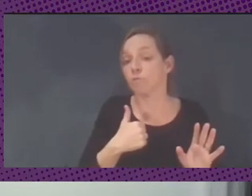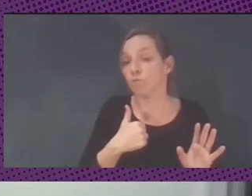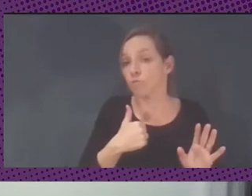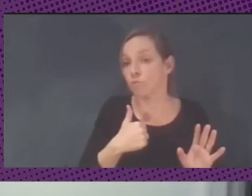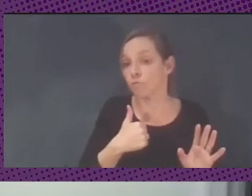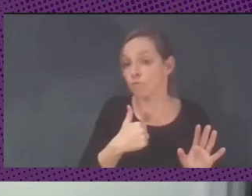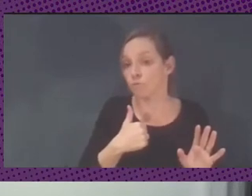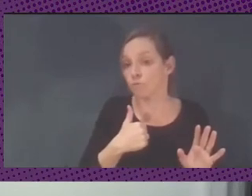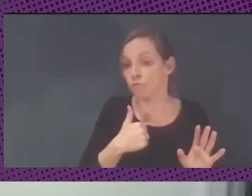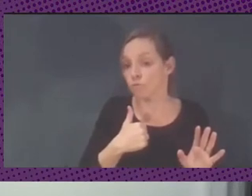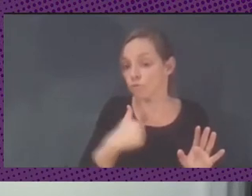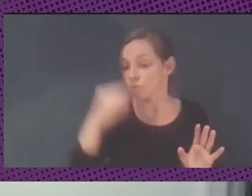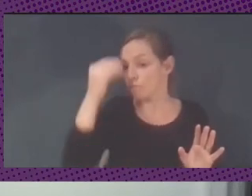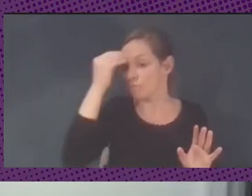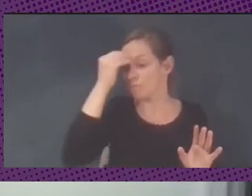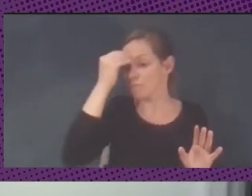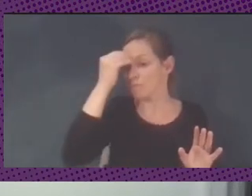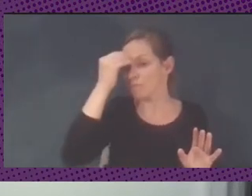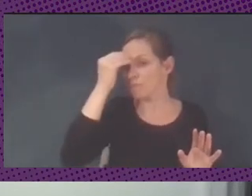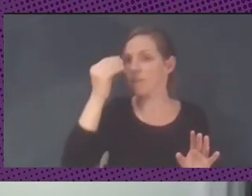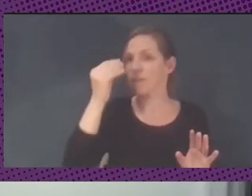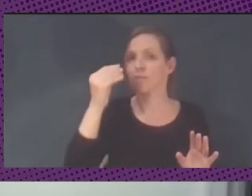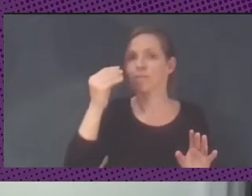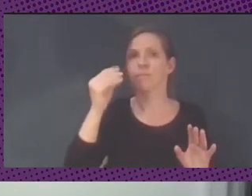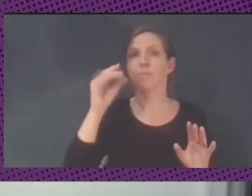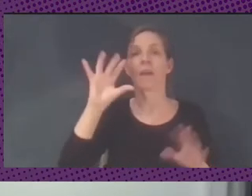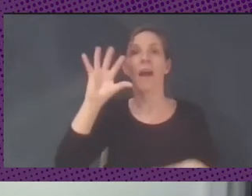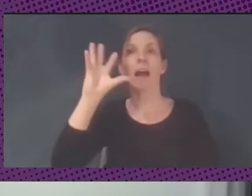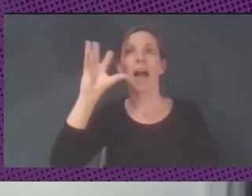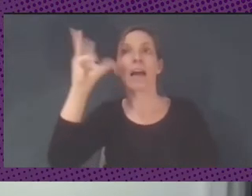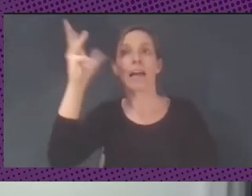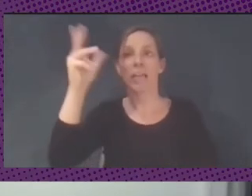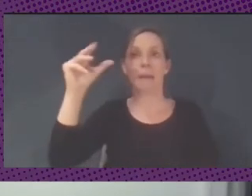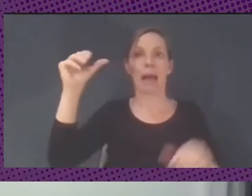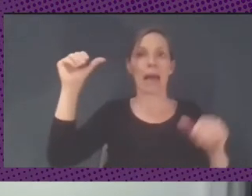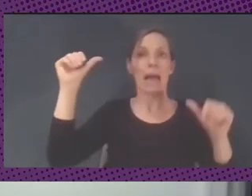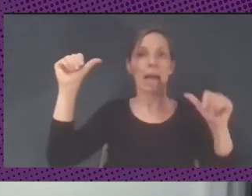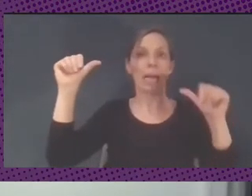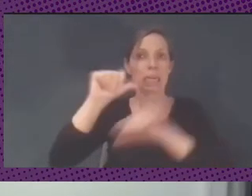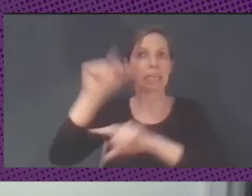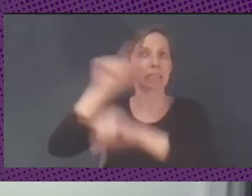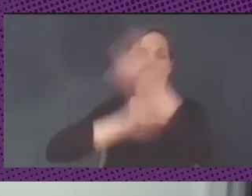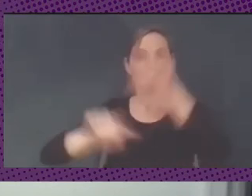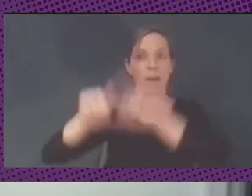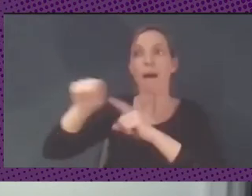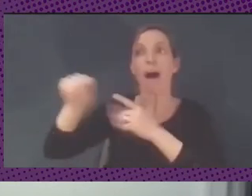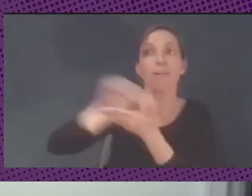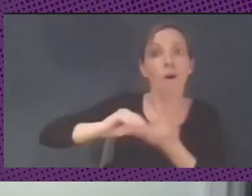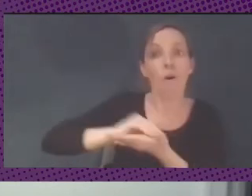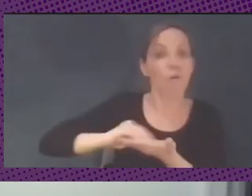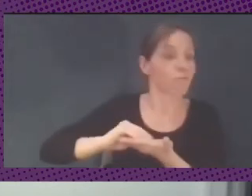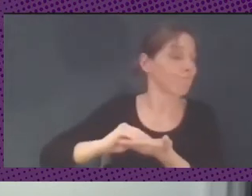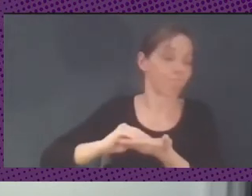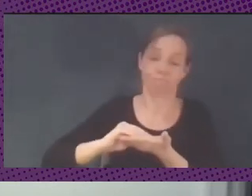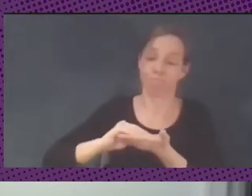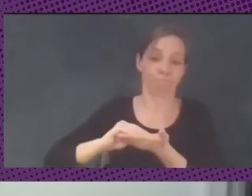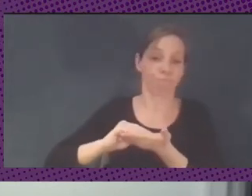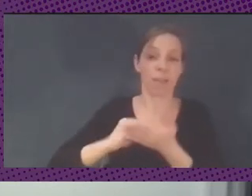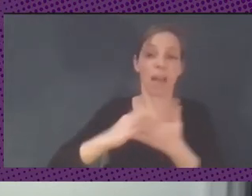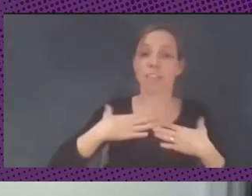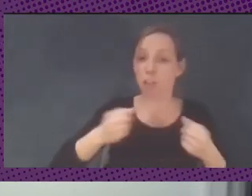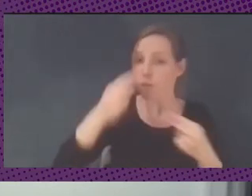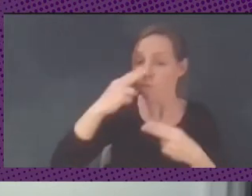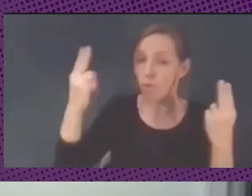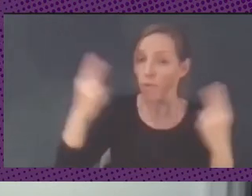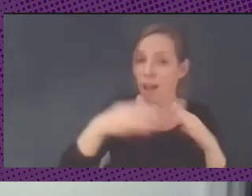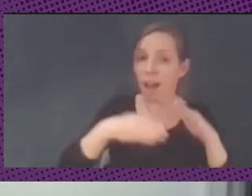No van a resolver ni la crisis climática ni para mí van a mejorar el acceso a salud pública.